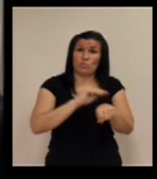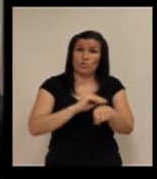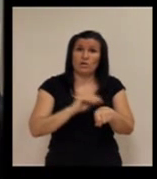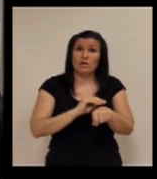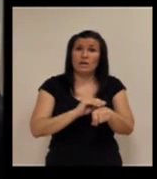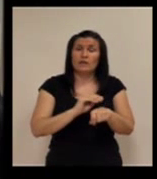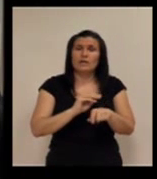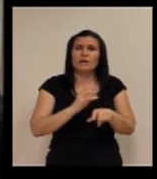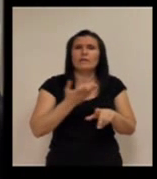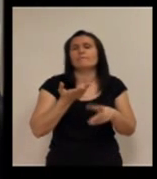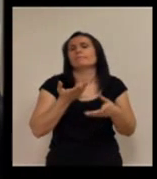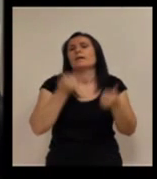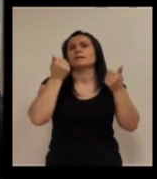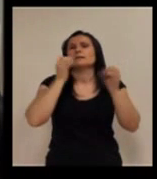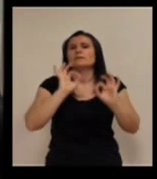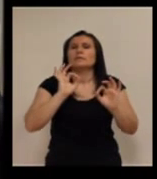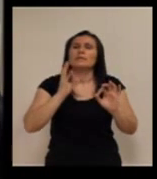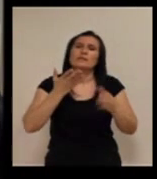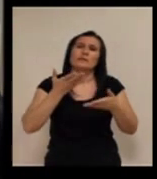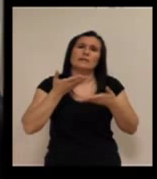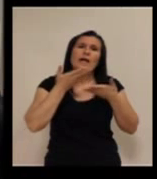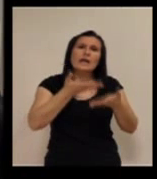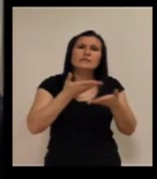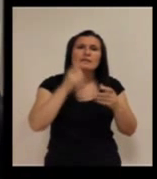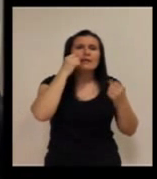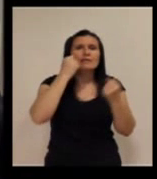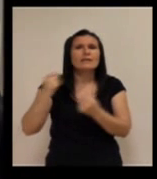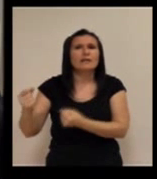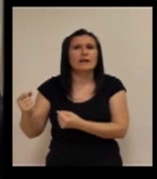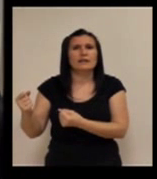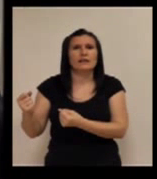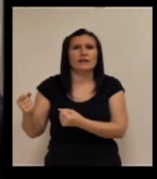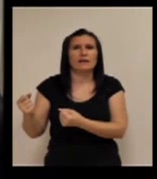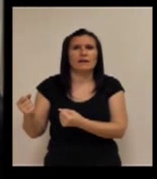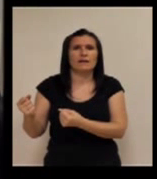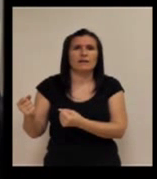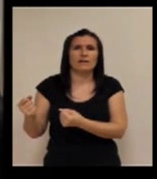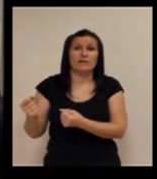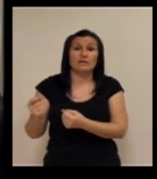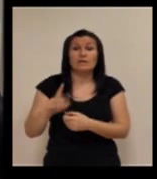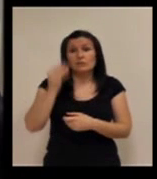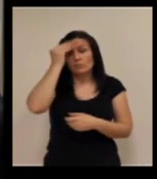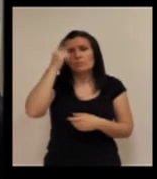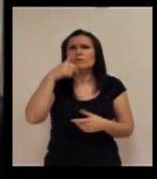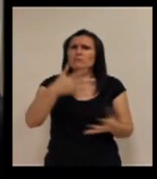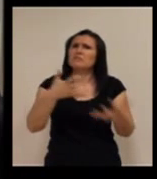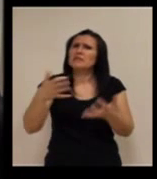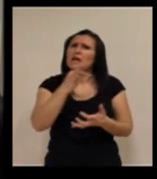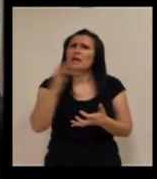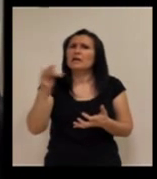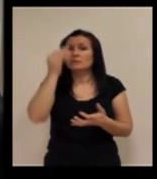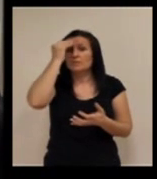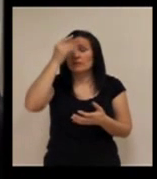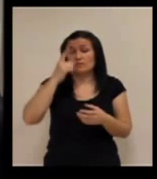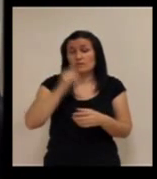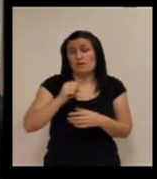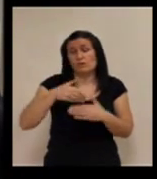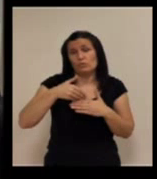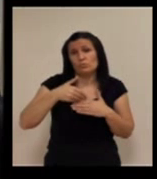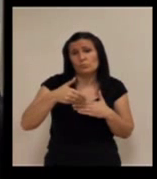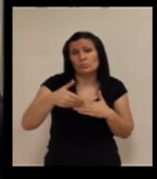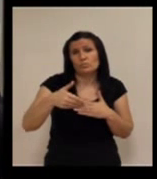la asistencia sanitaria que es necesaria. Yo creo que sería algo muy ventajoso y que esperemos que en estos años